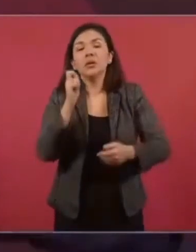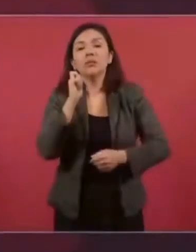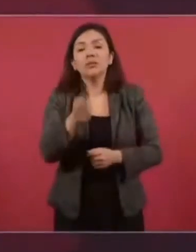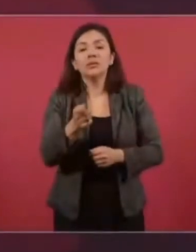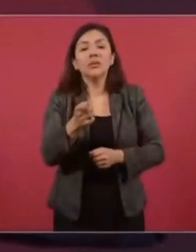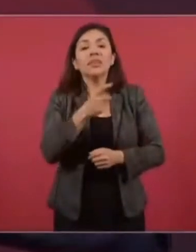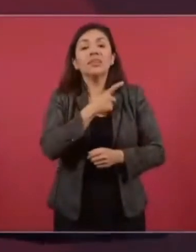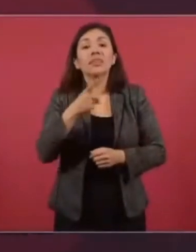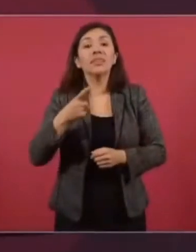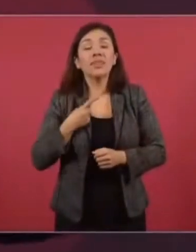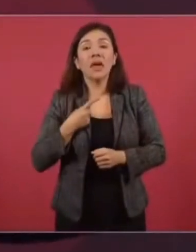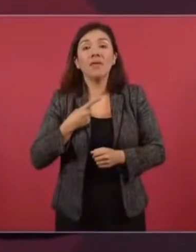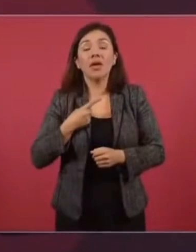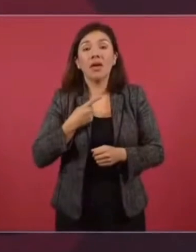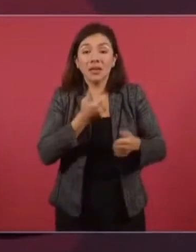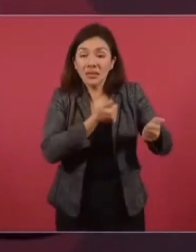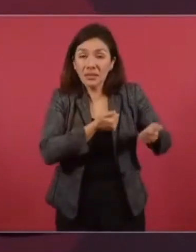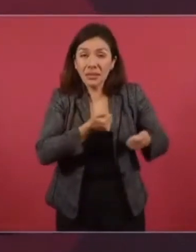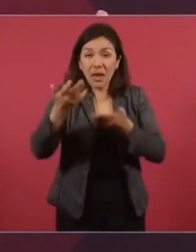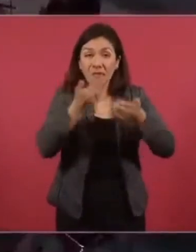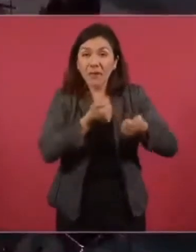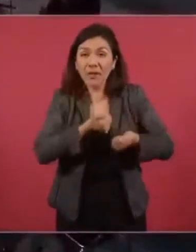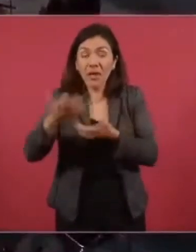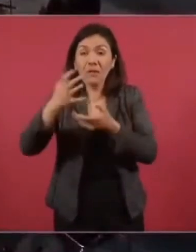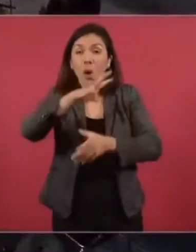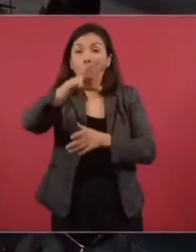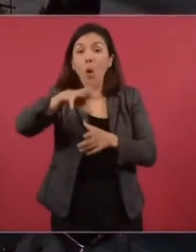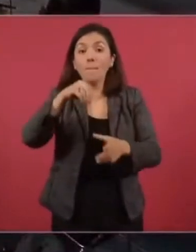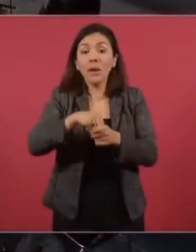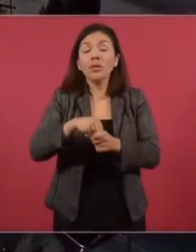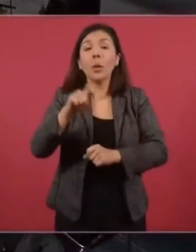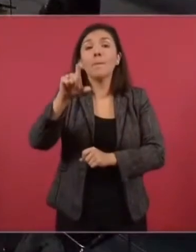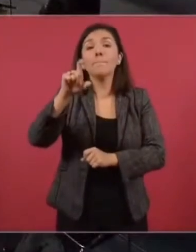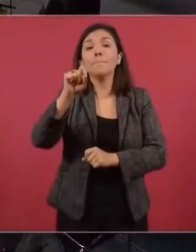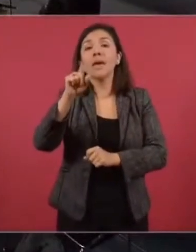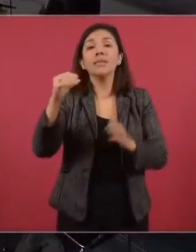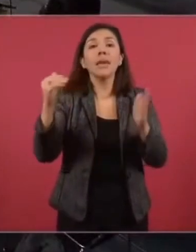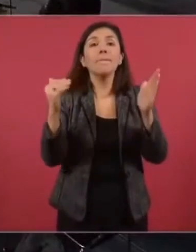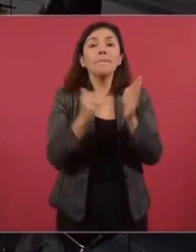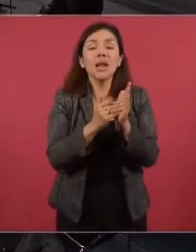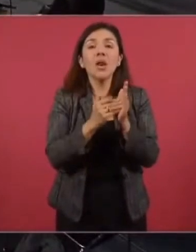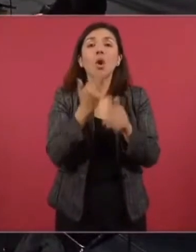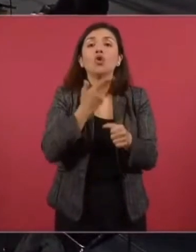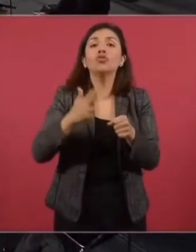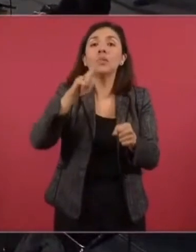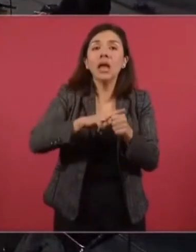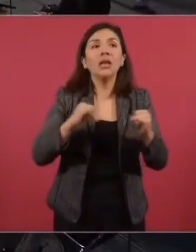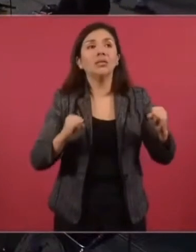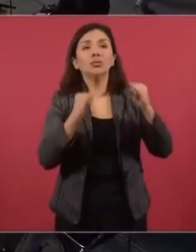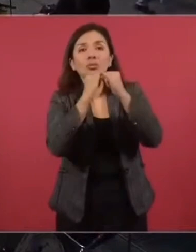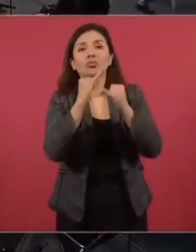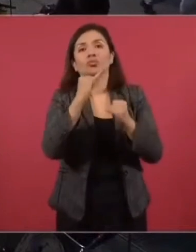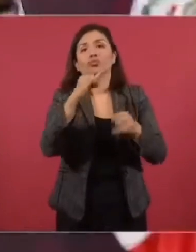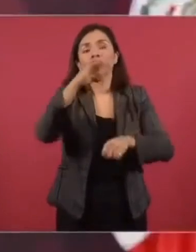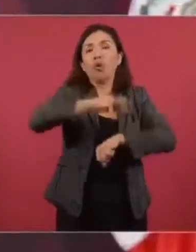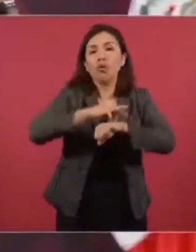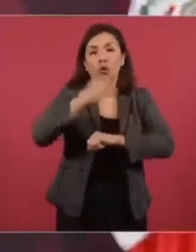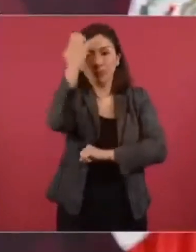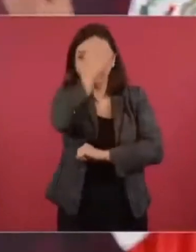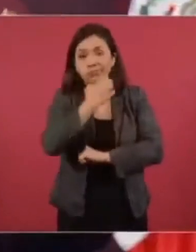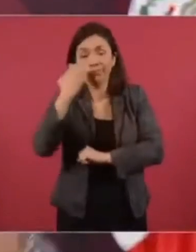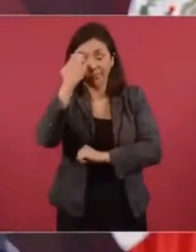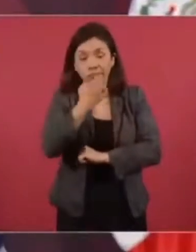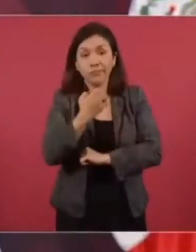hay que abastecer a 20 mil unidades, cerca de 20 mil unidades. En cada